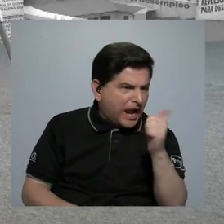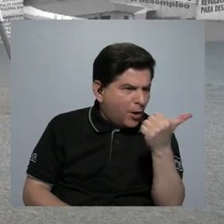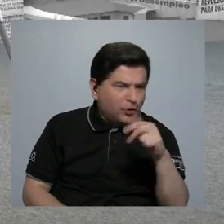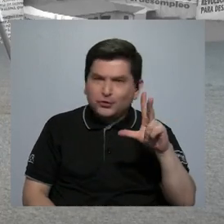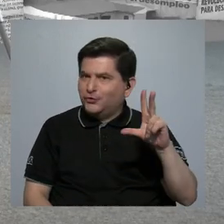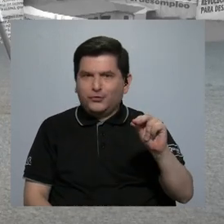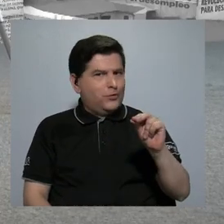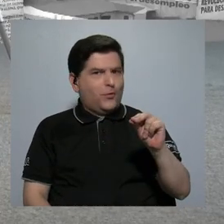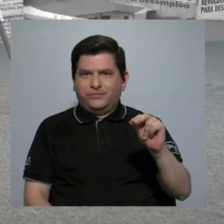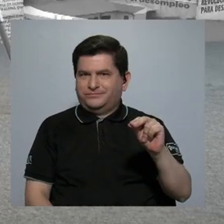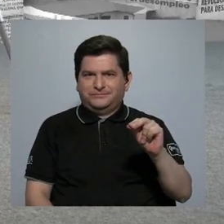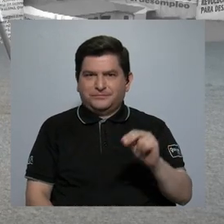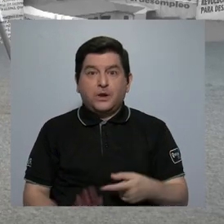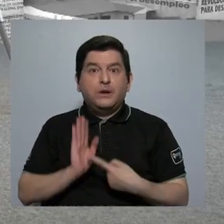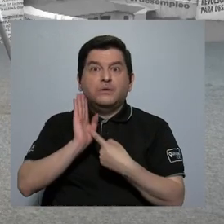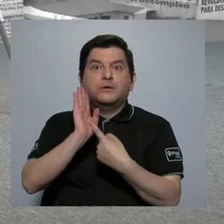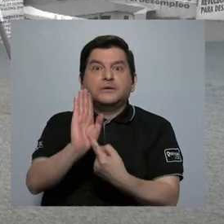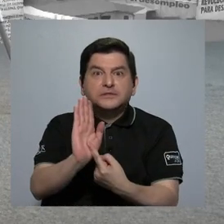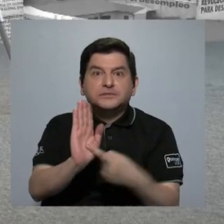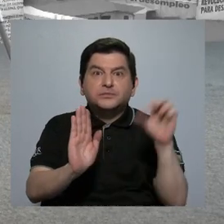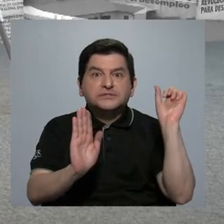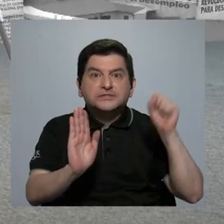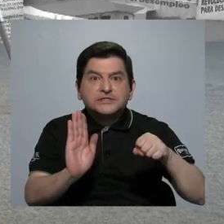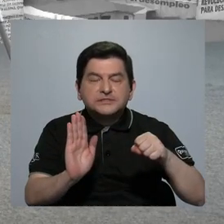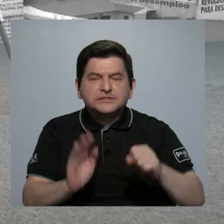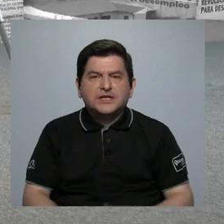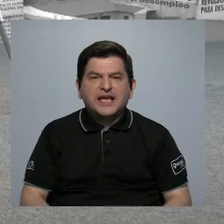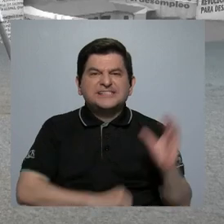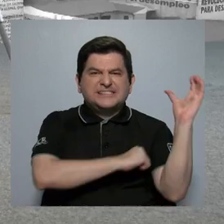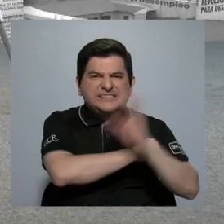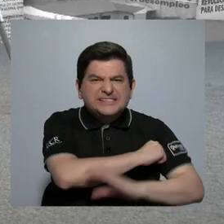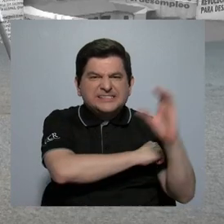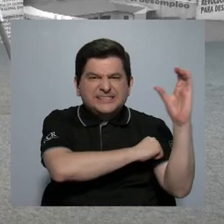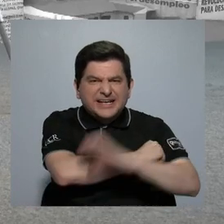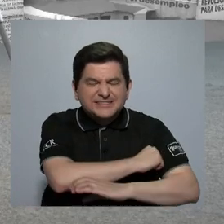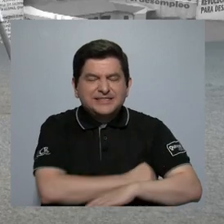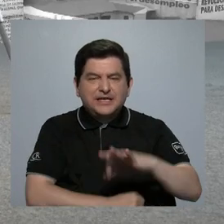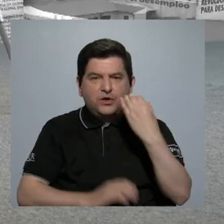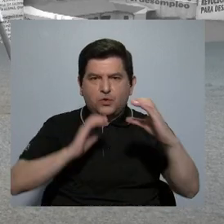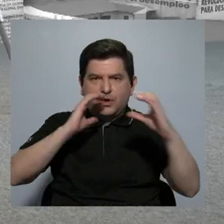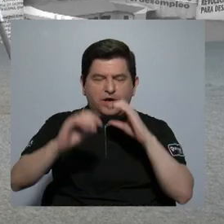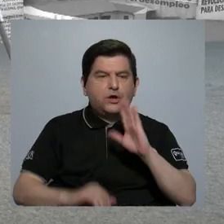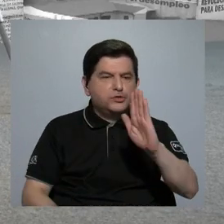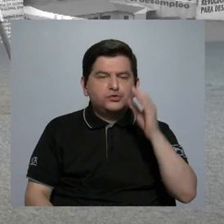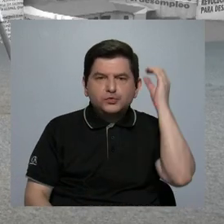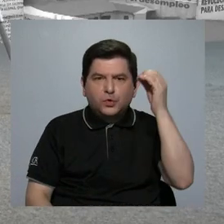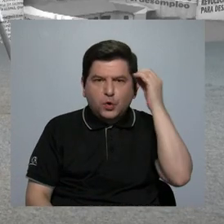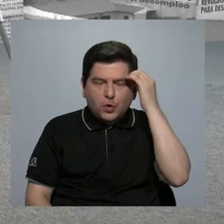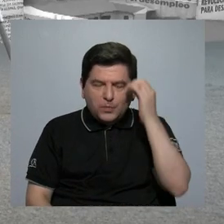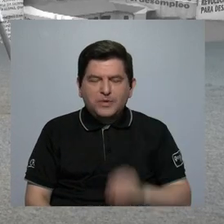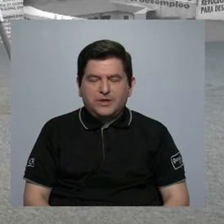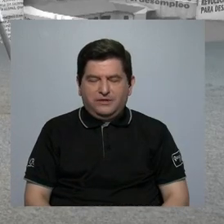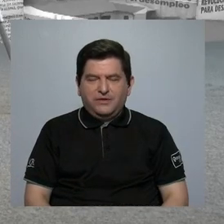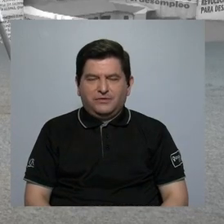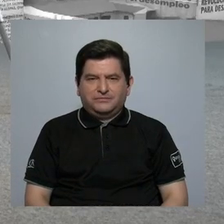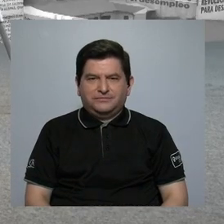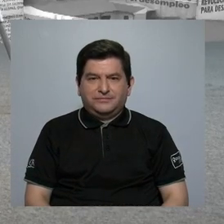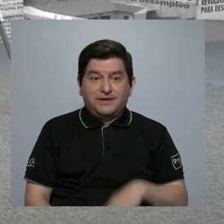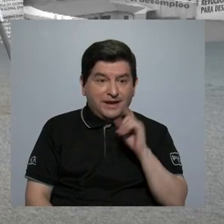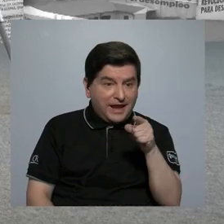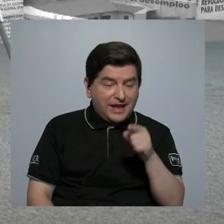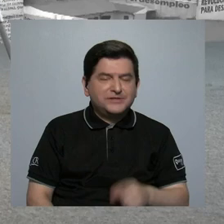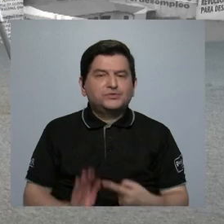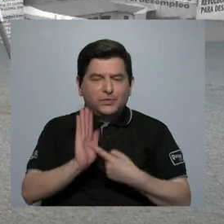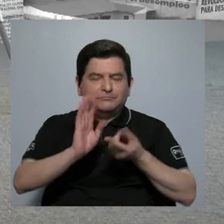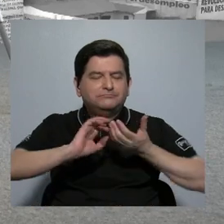a otros medios. Lo que se evidencia es que se está castigando a ciertos medios por su línea editorial. Eso es